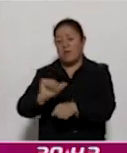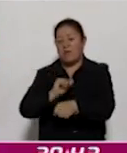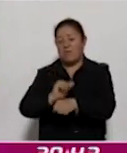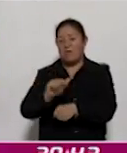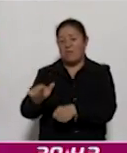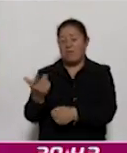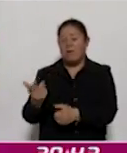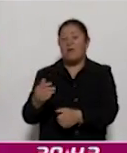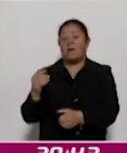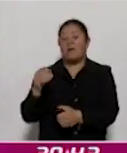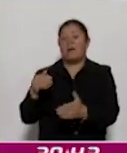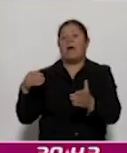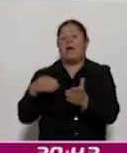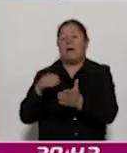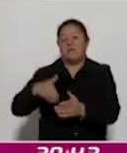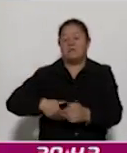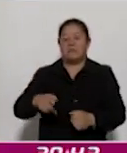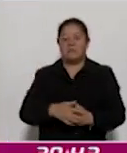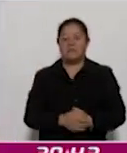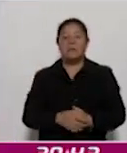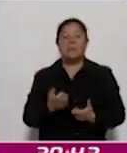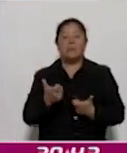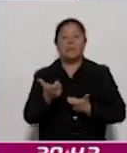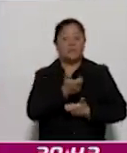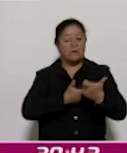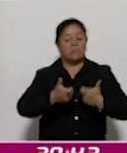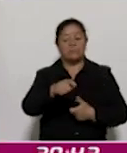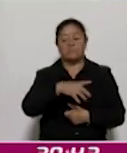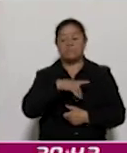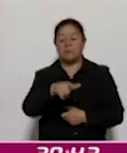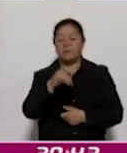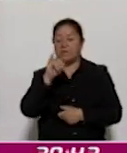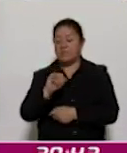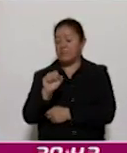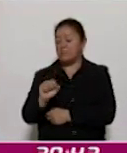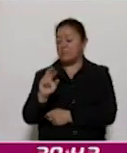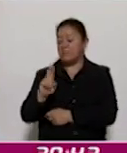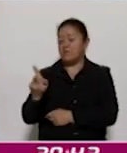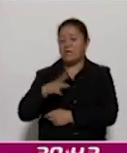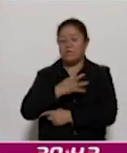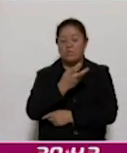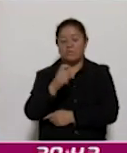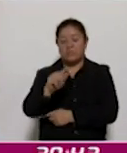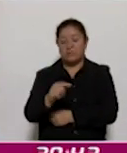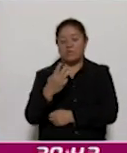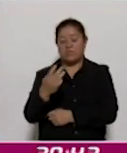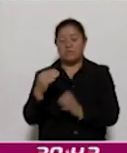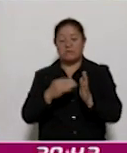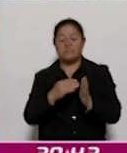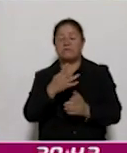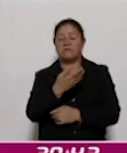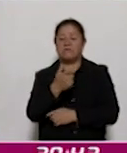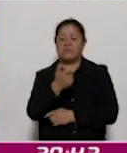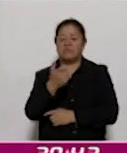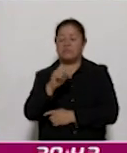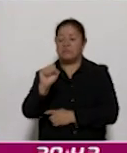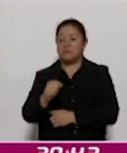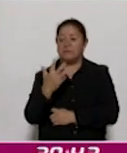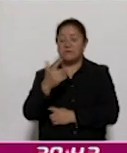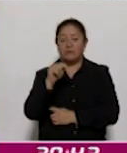sinistrado. El recurso extraordinario correspondiente por el ICR es de 473 mil 765